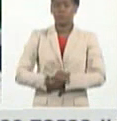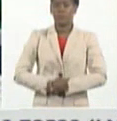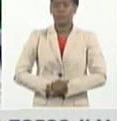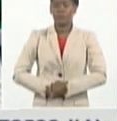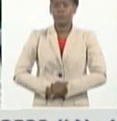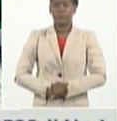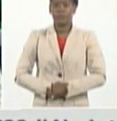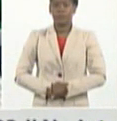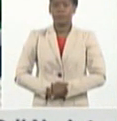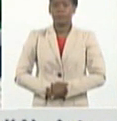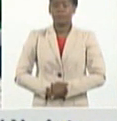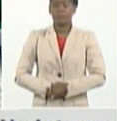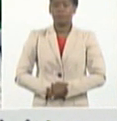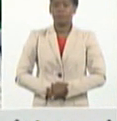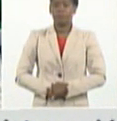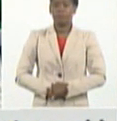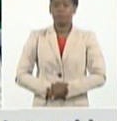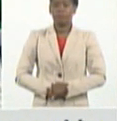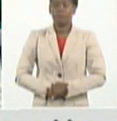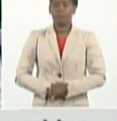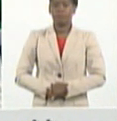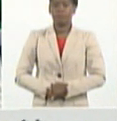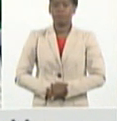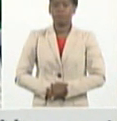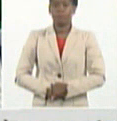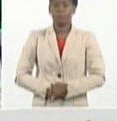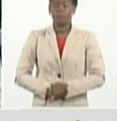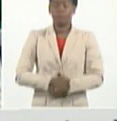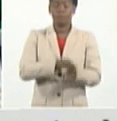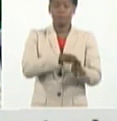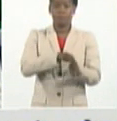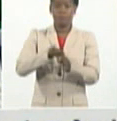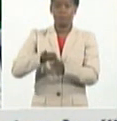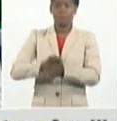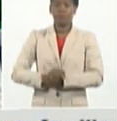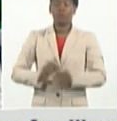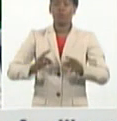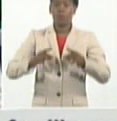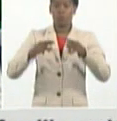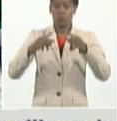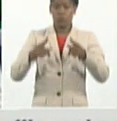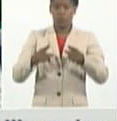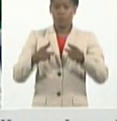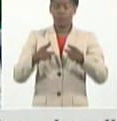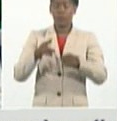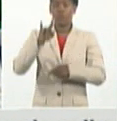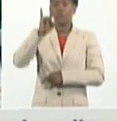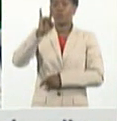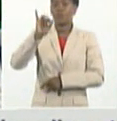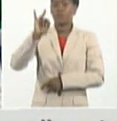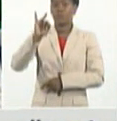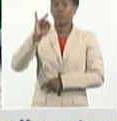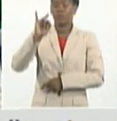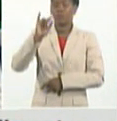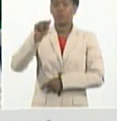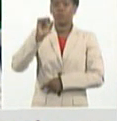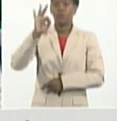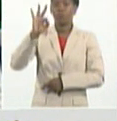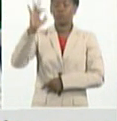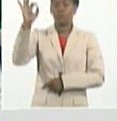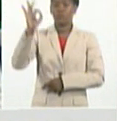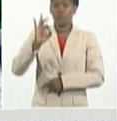Nuevamente, el mayor por ciento de todos los pacientes diagnosticados, el 97,8%, son